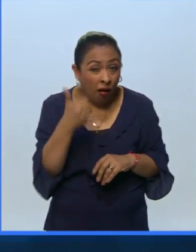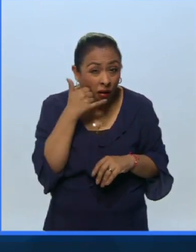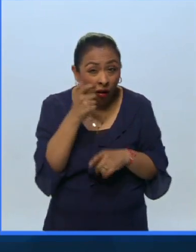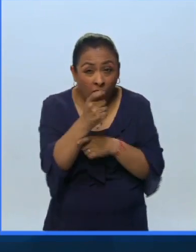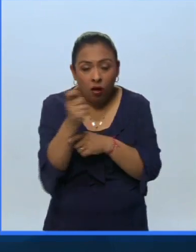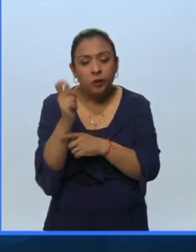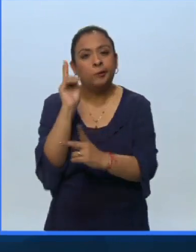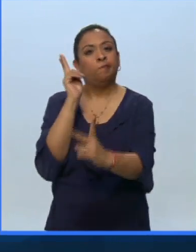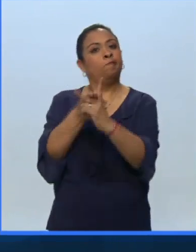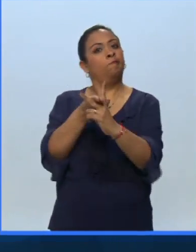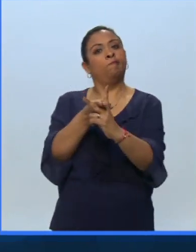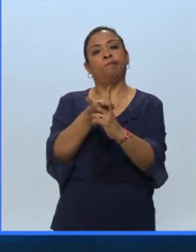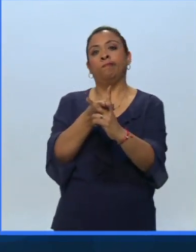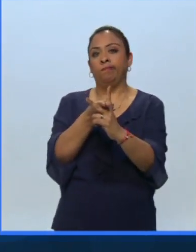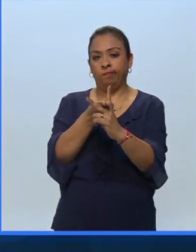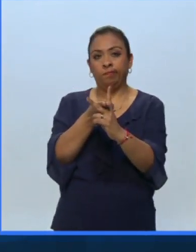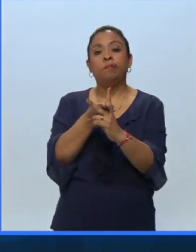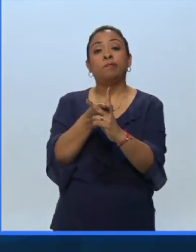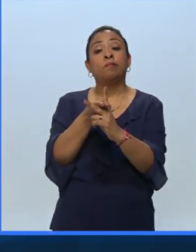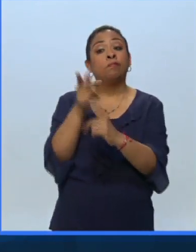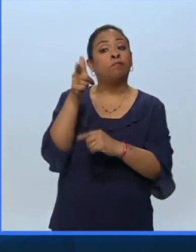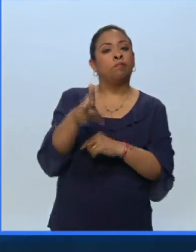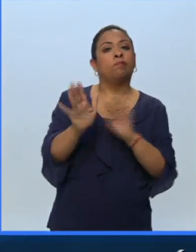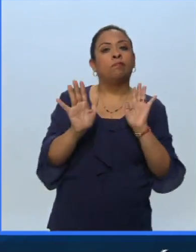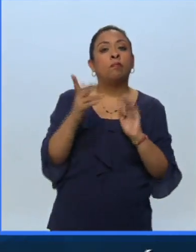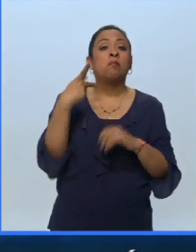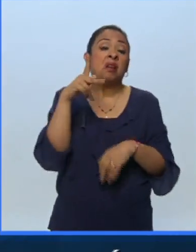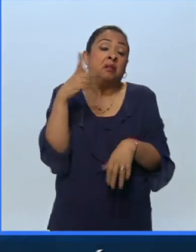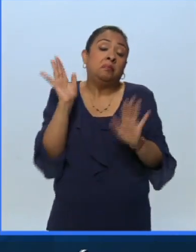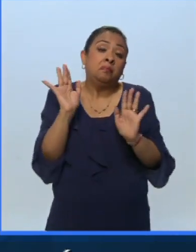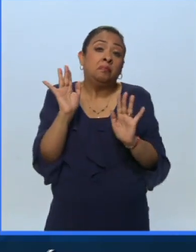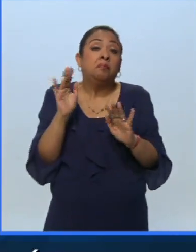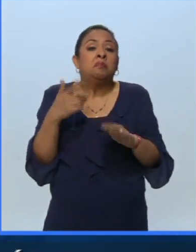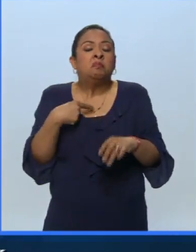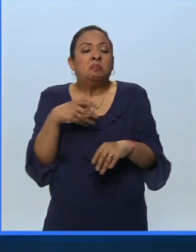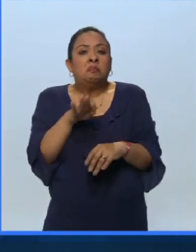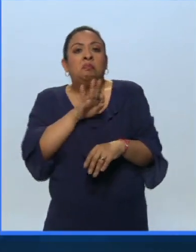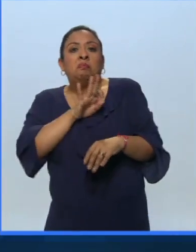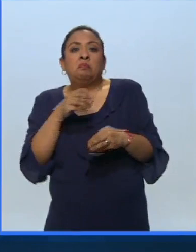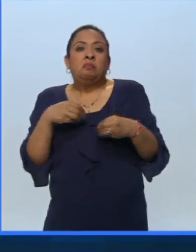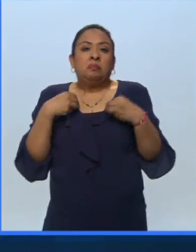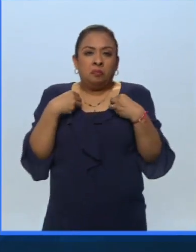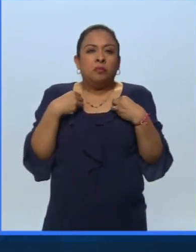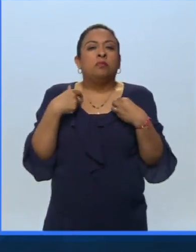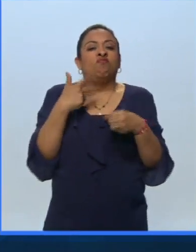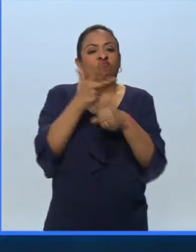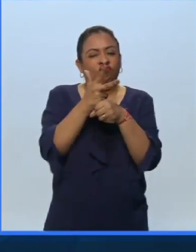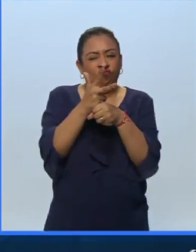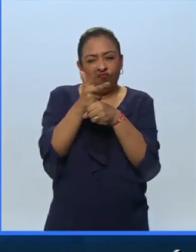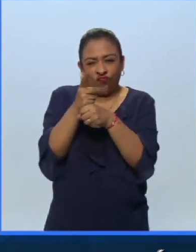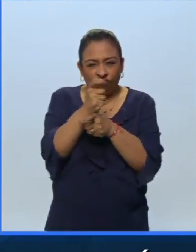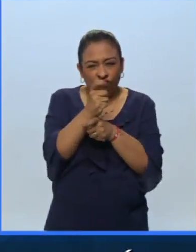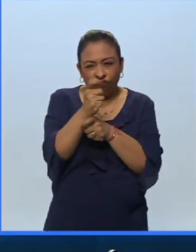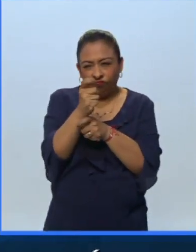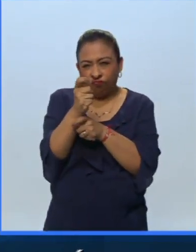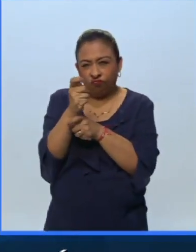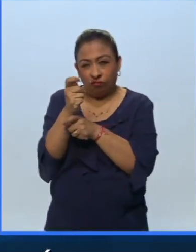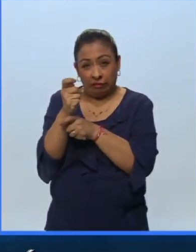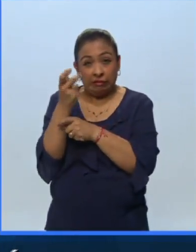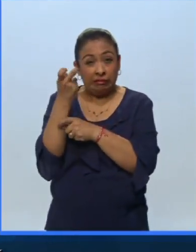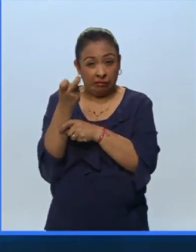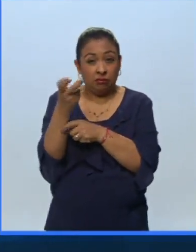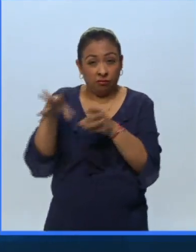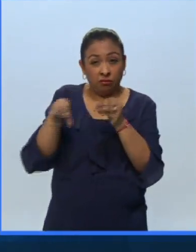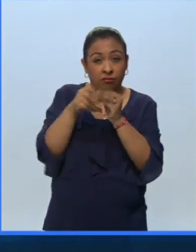lo mata pero al riesgo de la vida lo han grabado estas escenas que